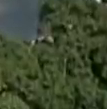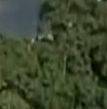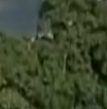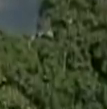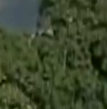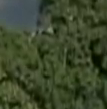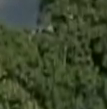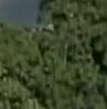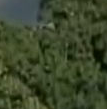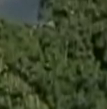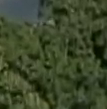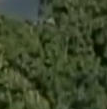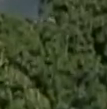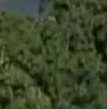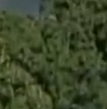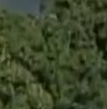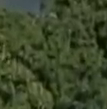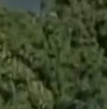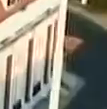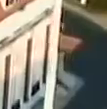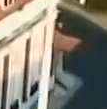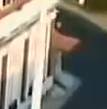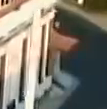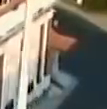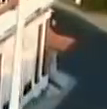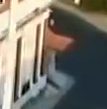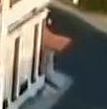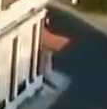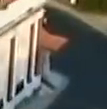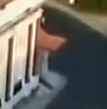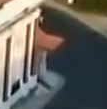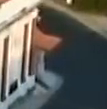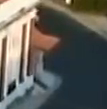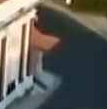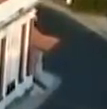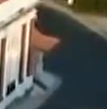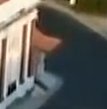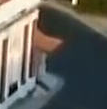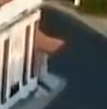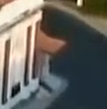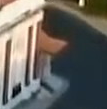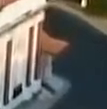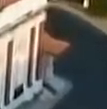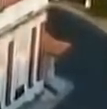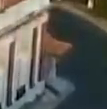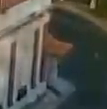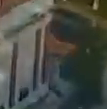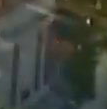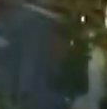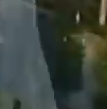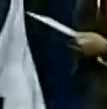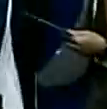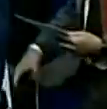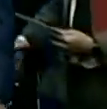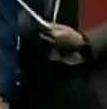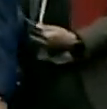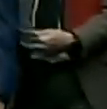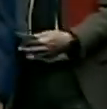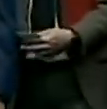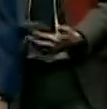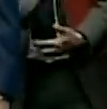Iniciamos esta transmisión desde el Palacio de Miraflores este 16 de agosto de 2021. El presidente